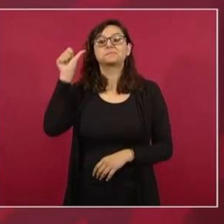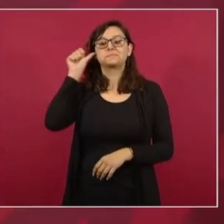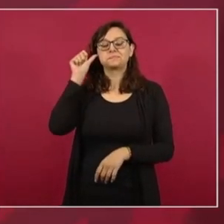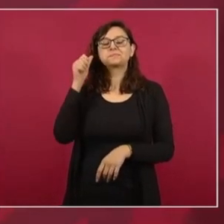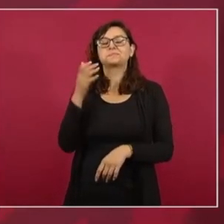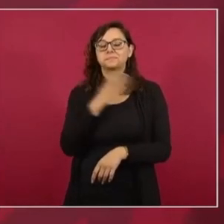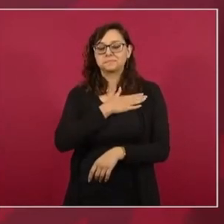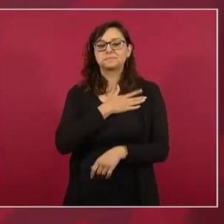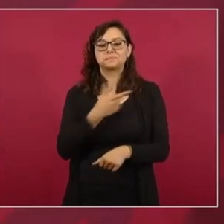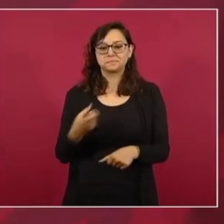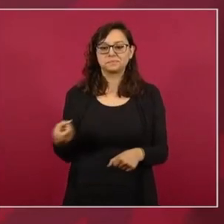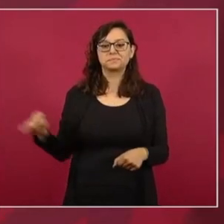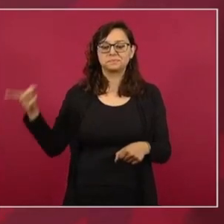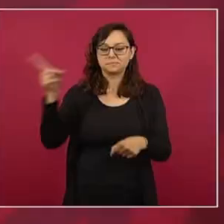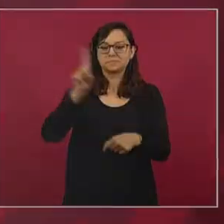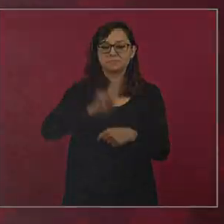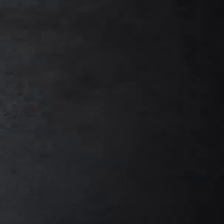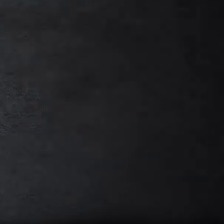un buen día.